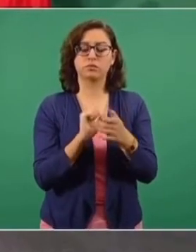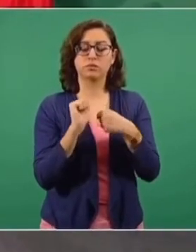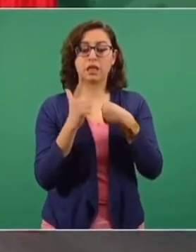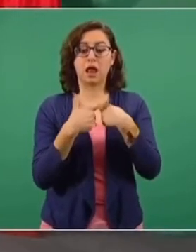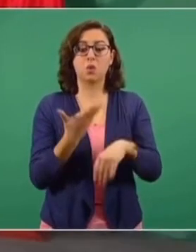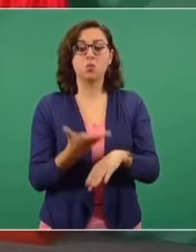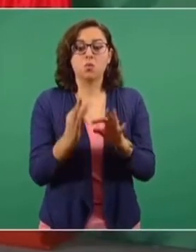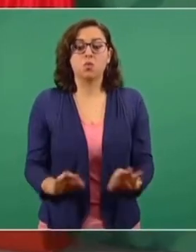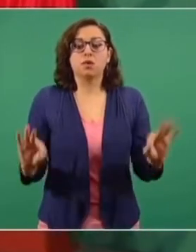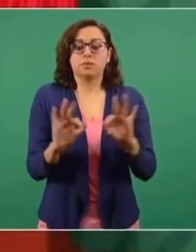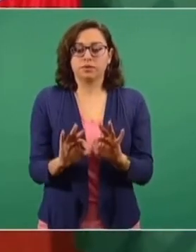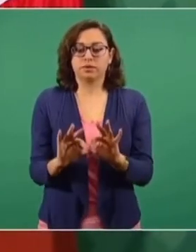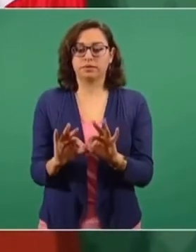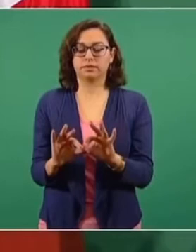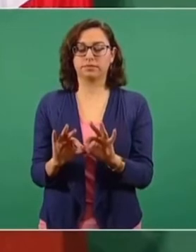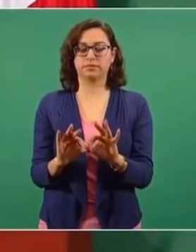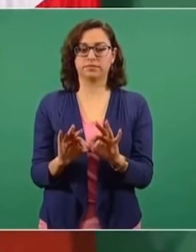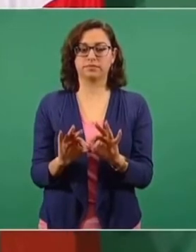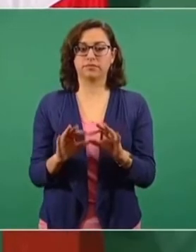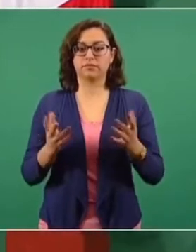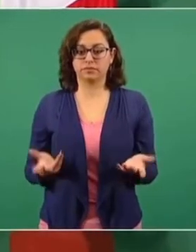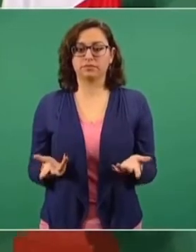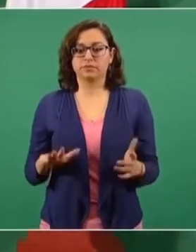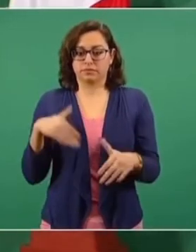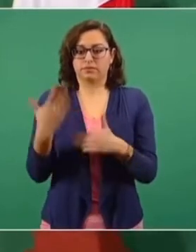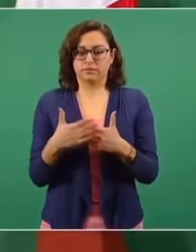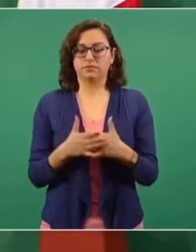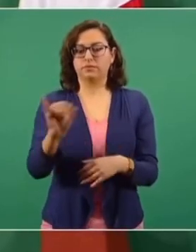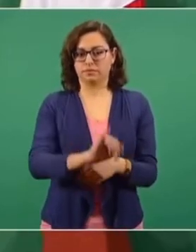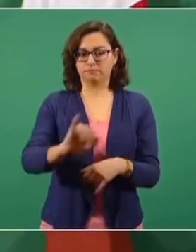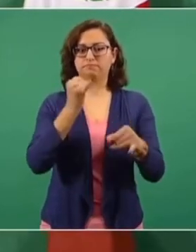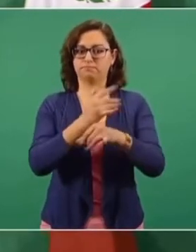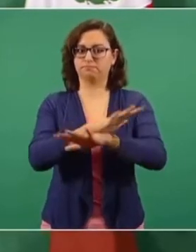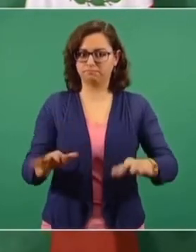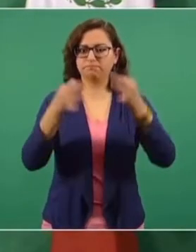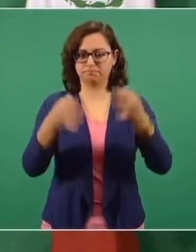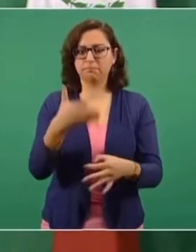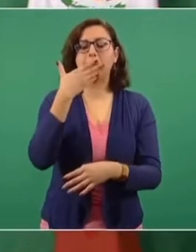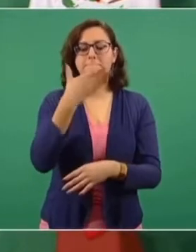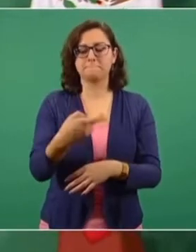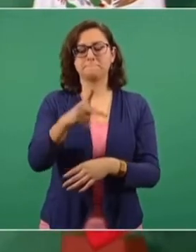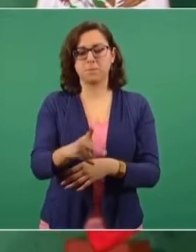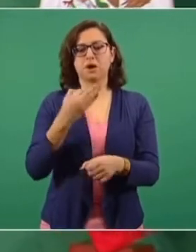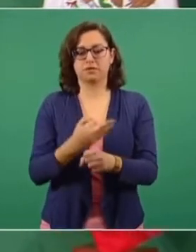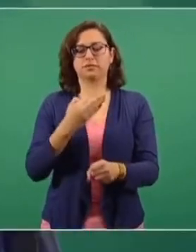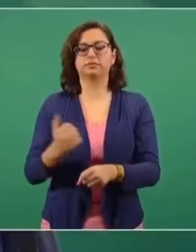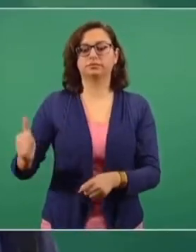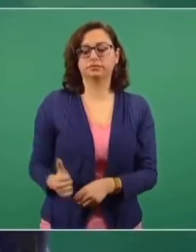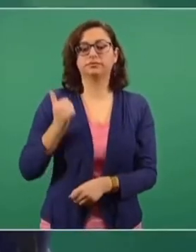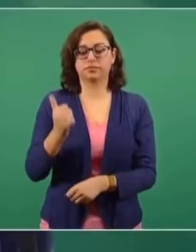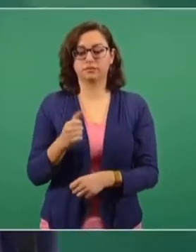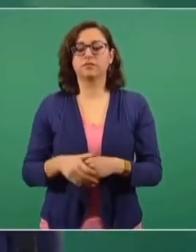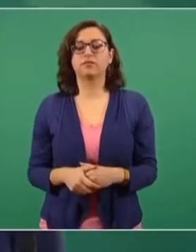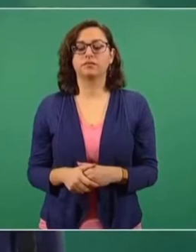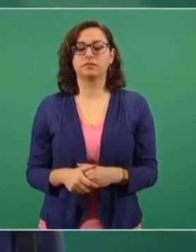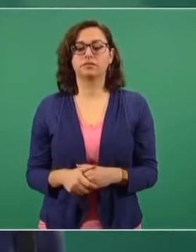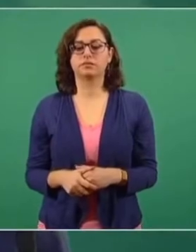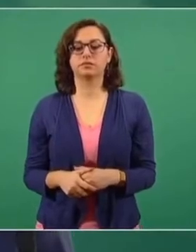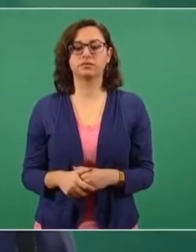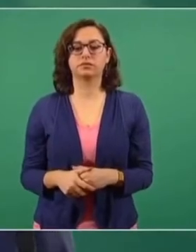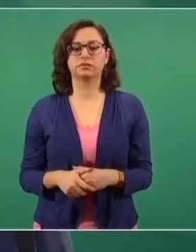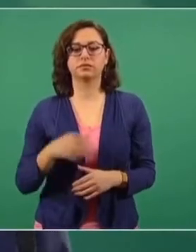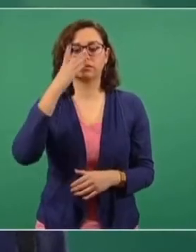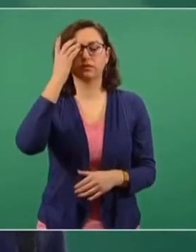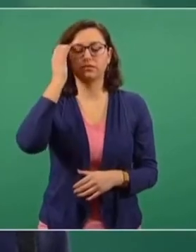importante, lo adelanto, aunque se va informar bien el jueves, en los contratos se establecía que